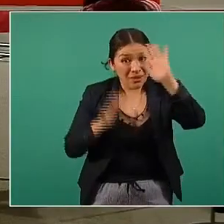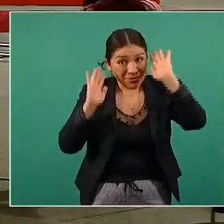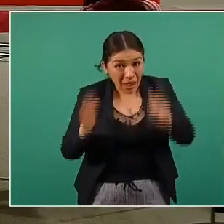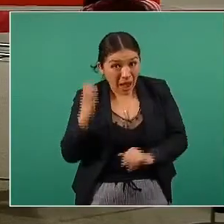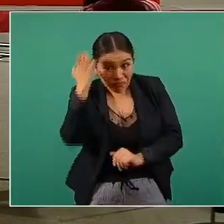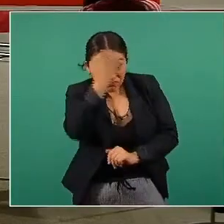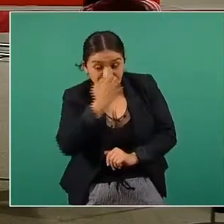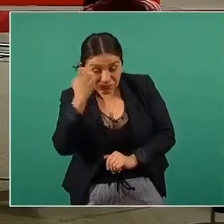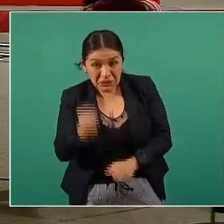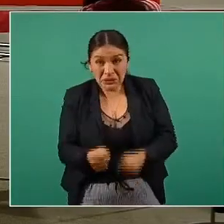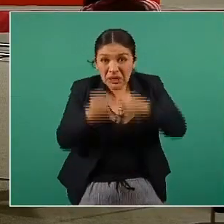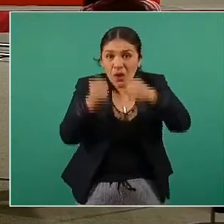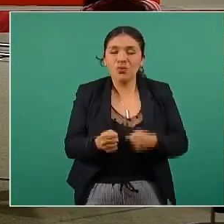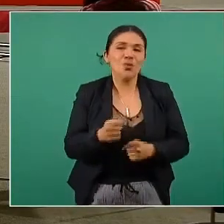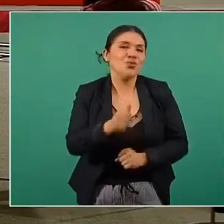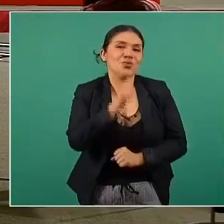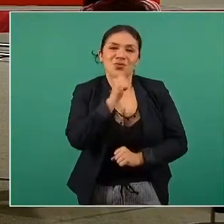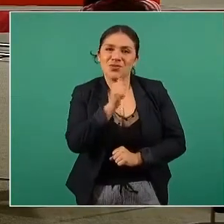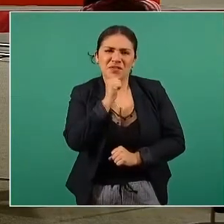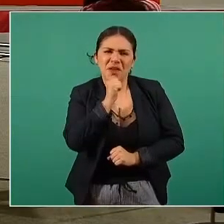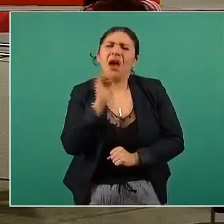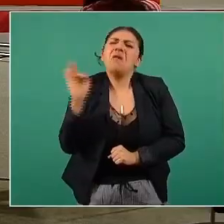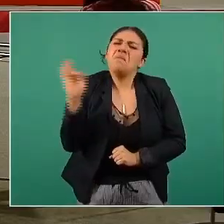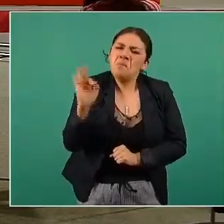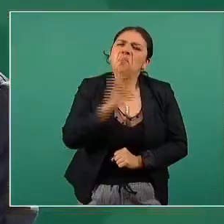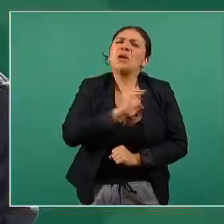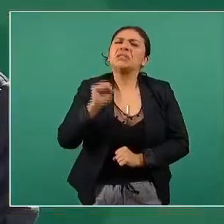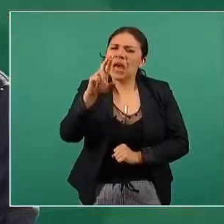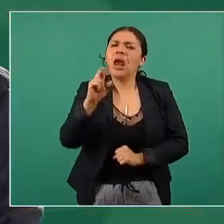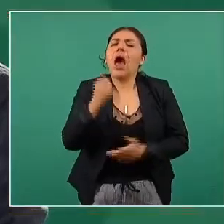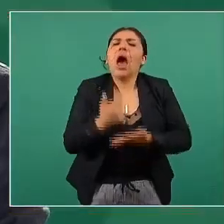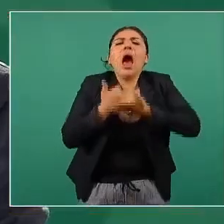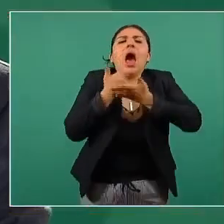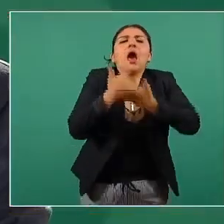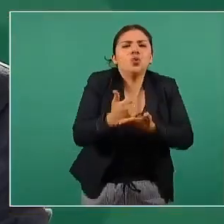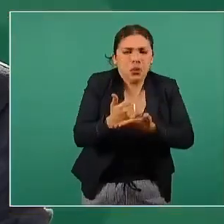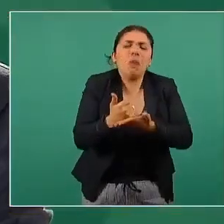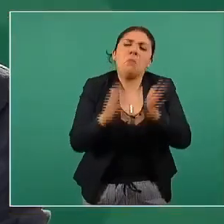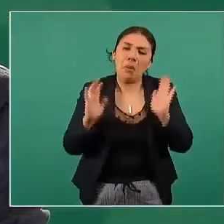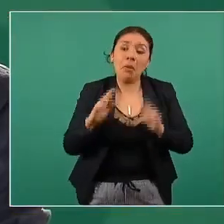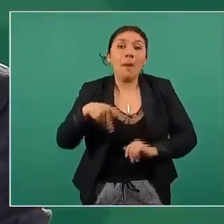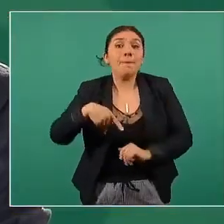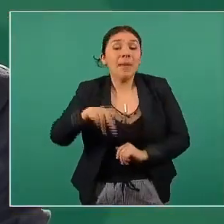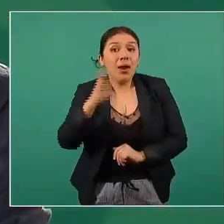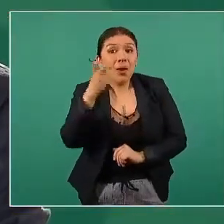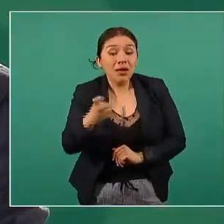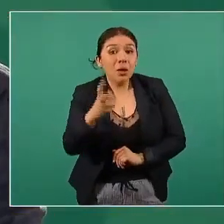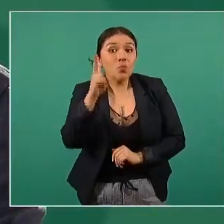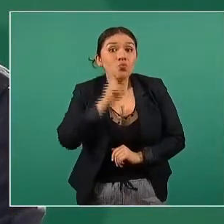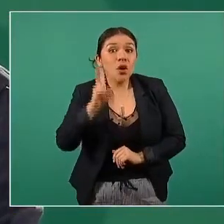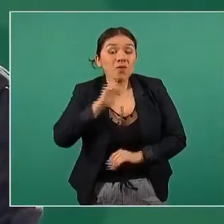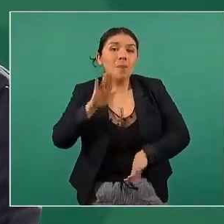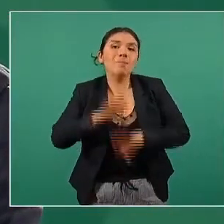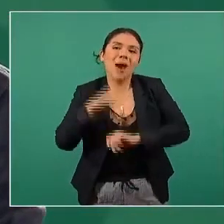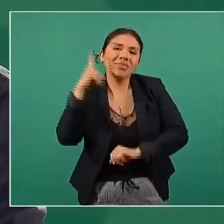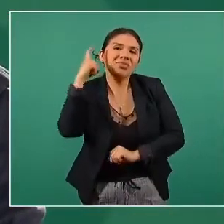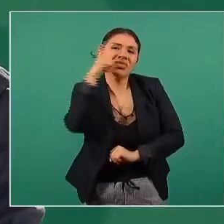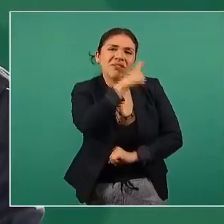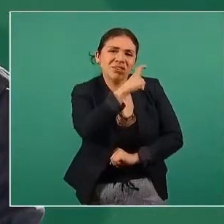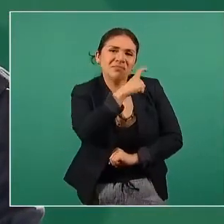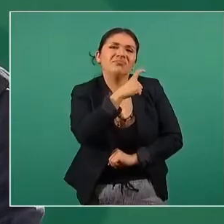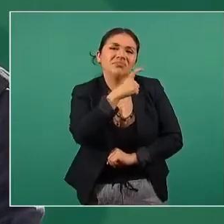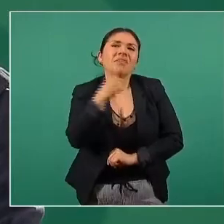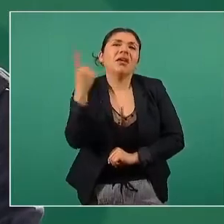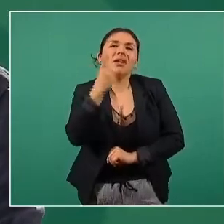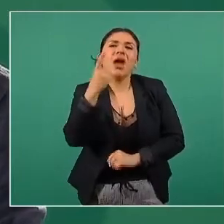probado es posible que tengan una contribución importante probar eso es más complicado que sólo los